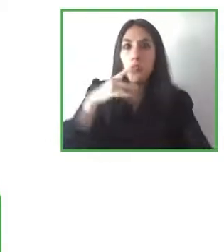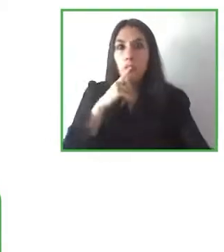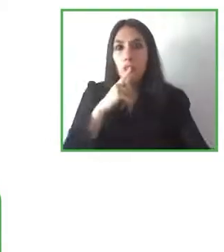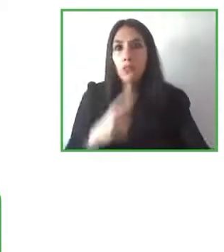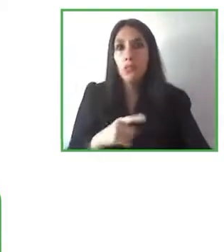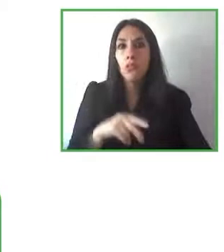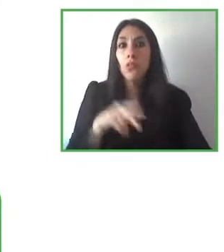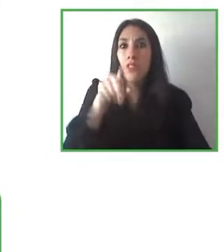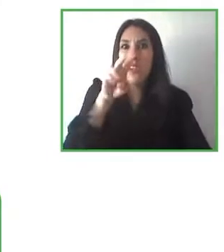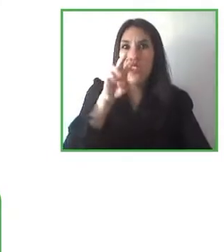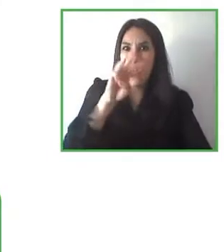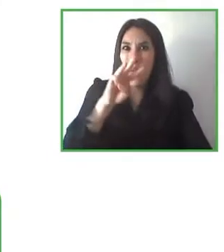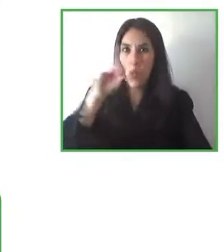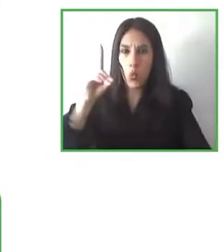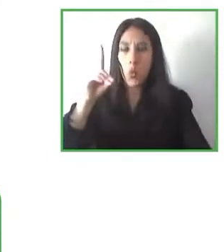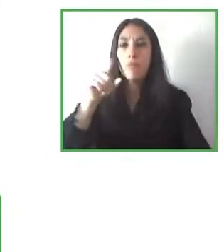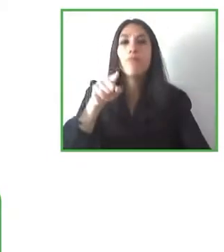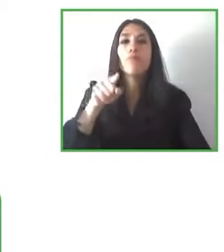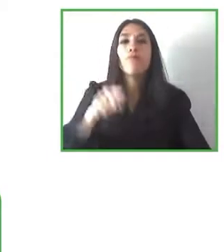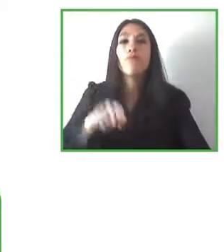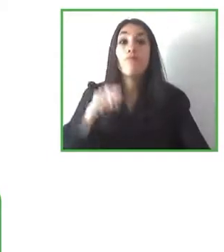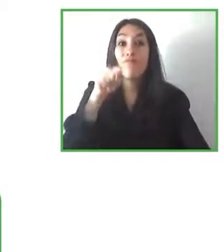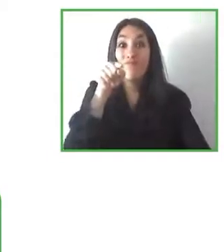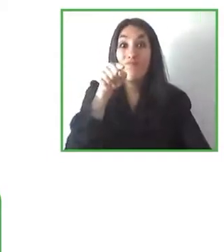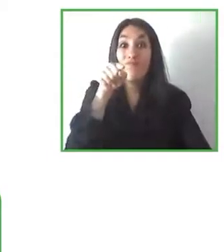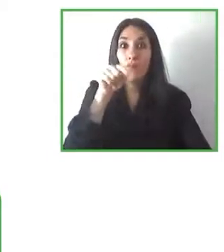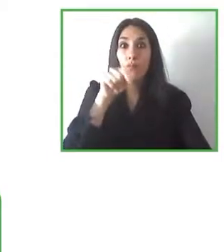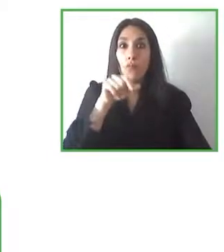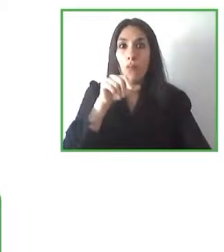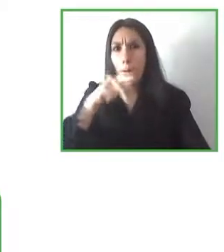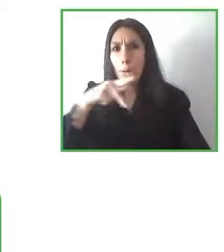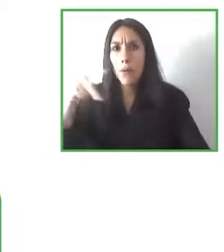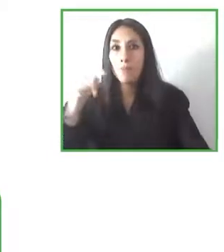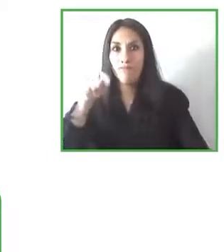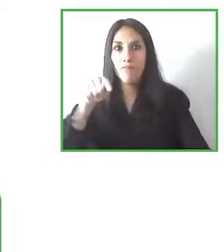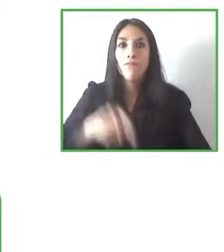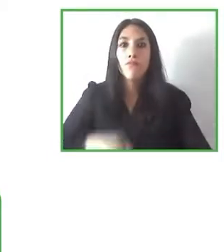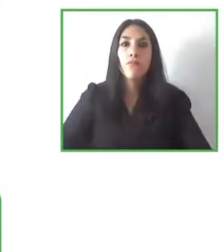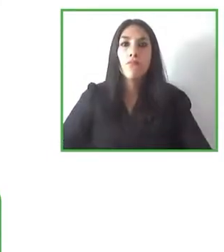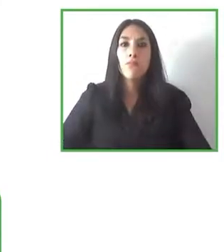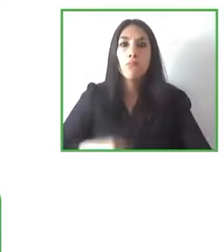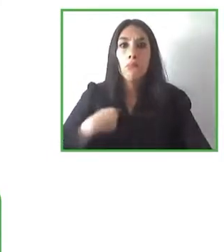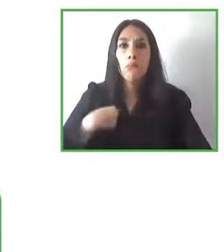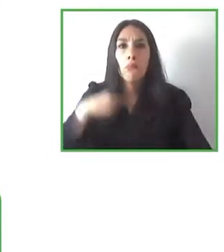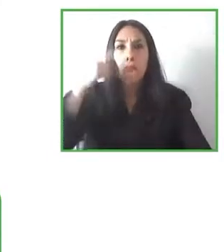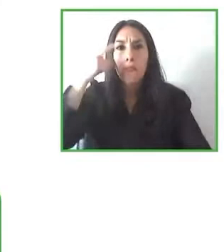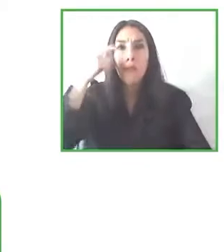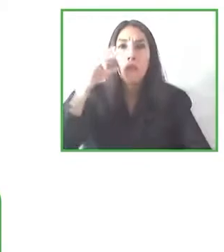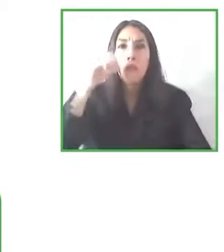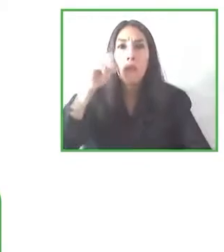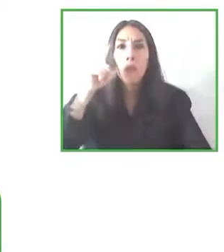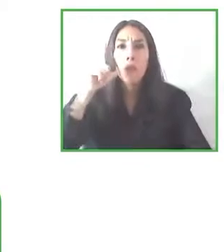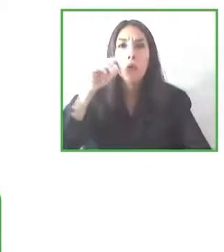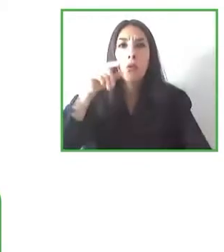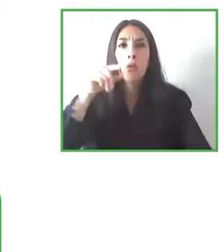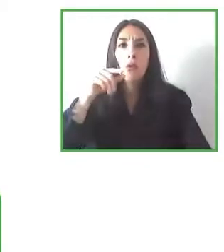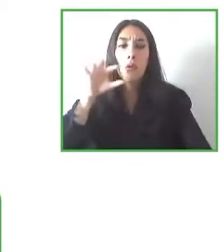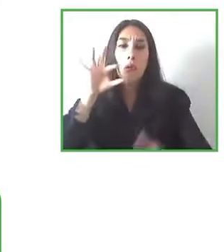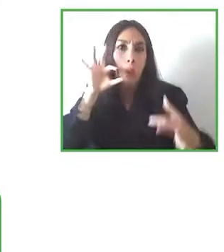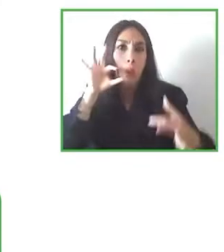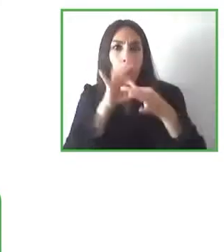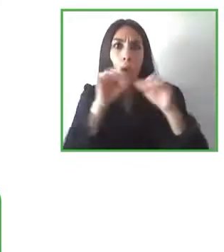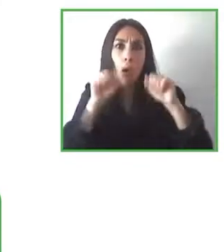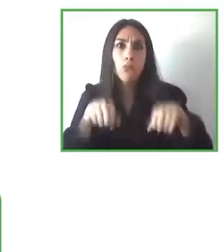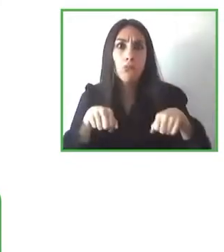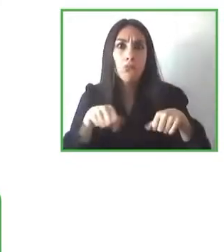haciendo Claudio en este caso porque el target o el público objetivo realmente puede ser parecido puede ser el mismo